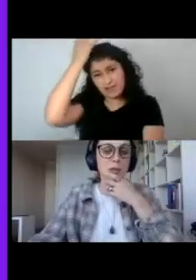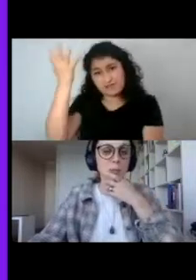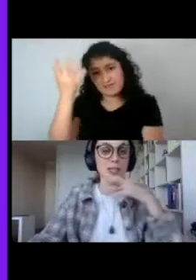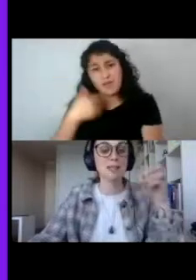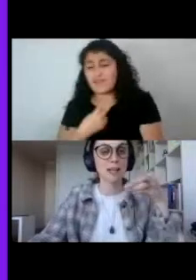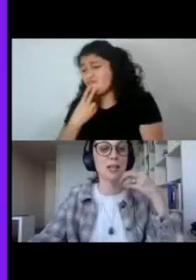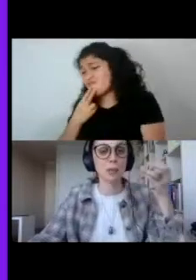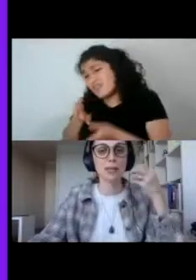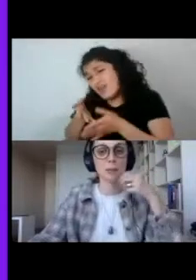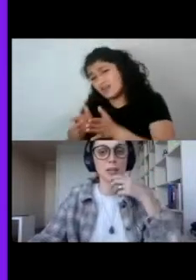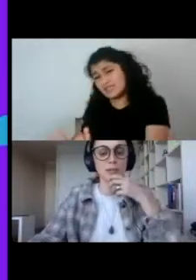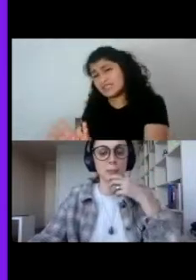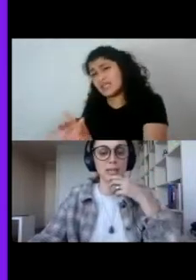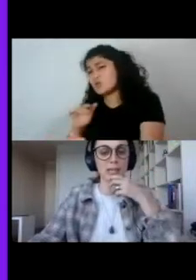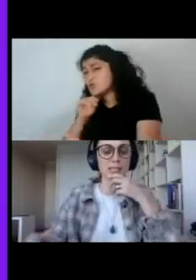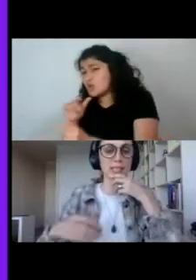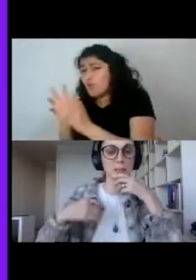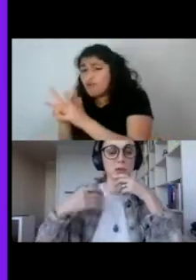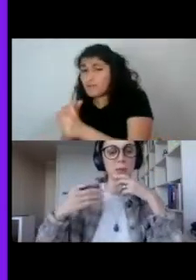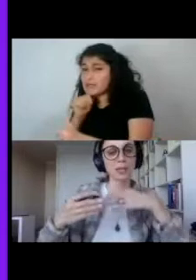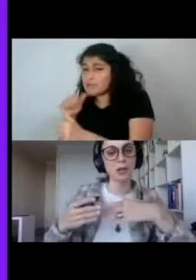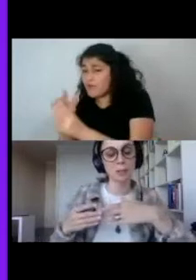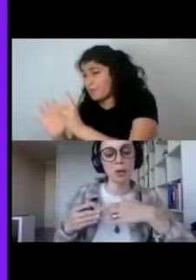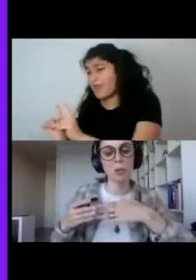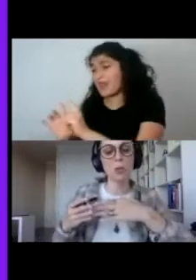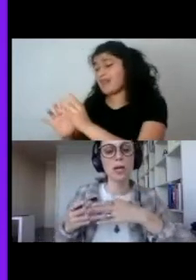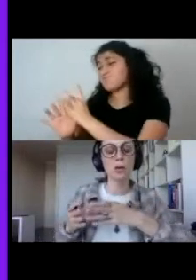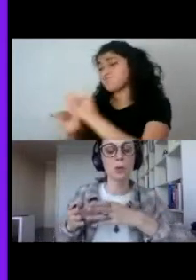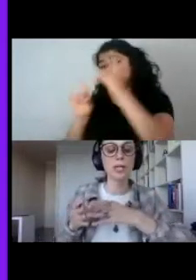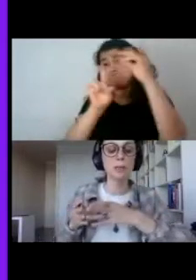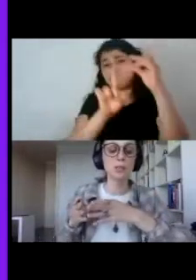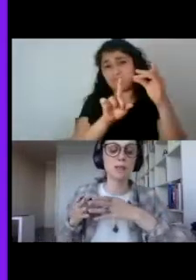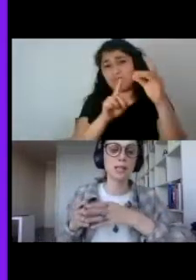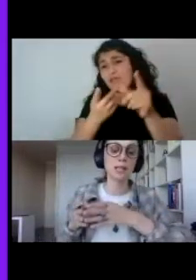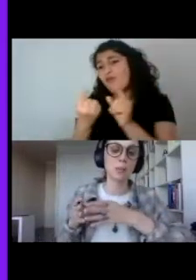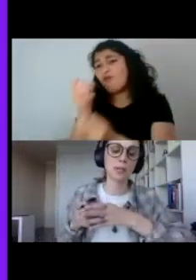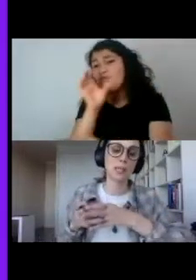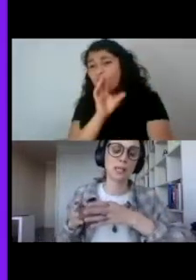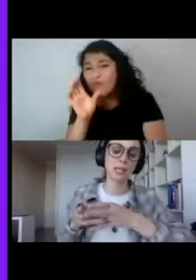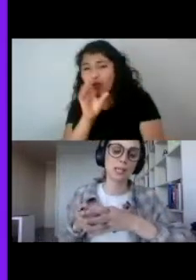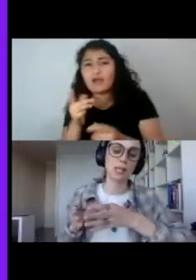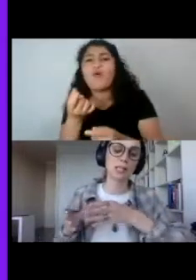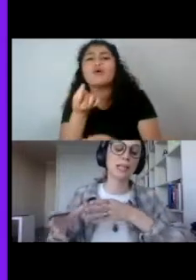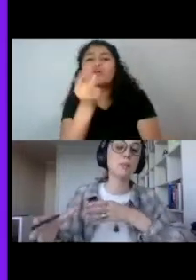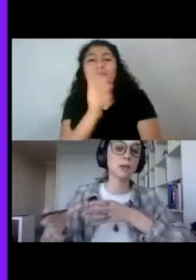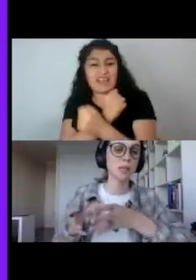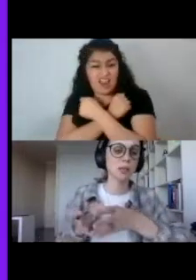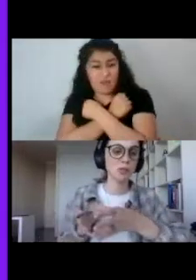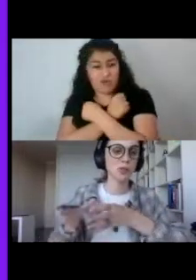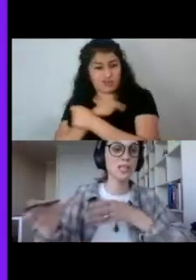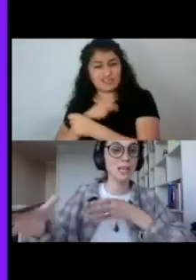tocado por nacer en una determinada familia. Es decir, el amor romántico además como una única posibilidad de las mujeres de tener